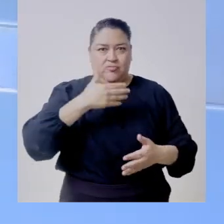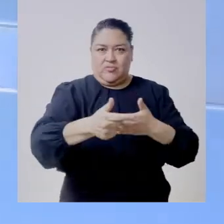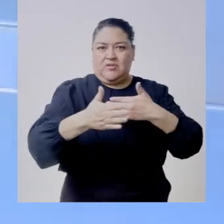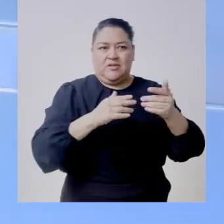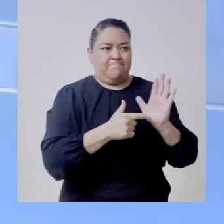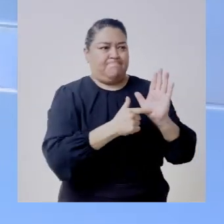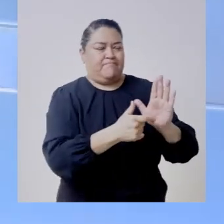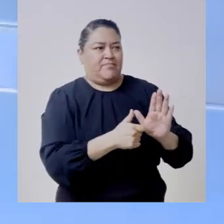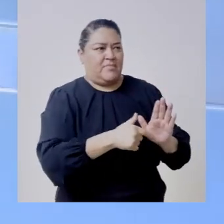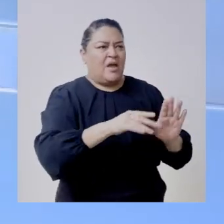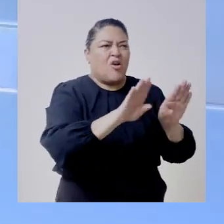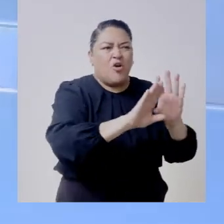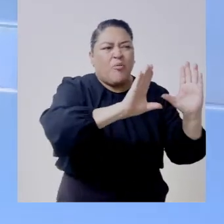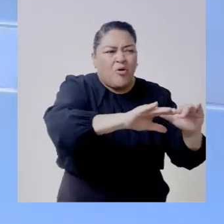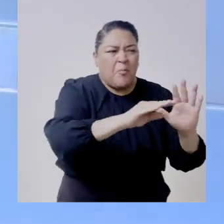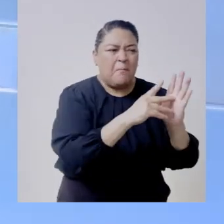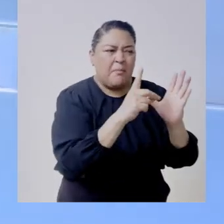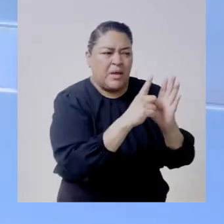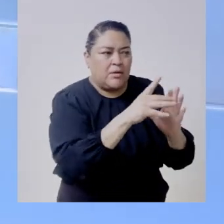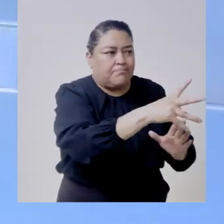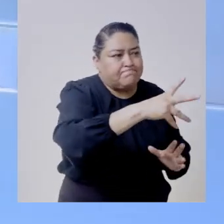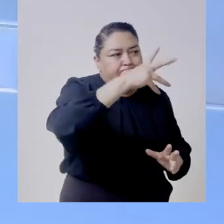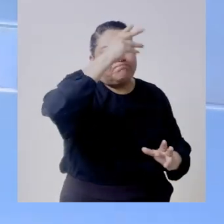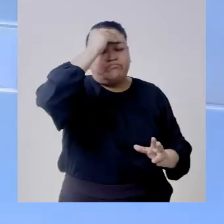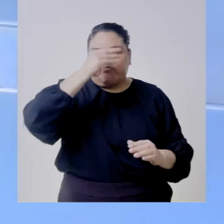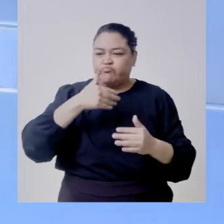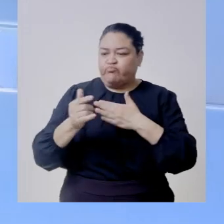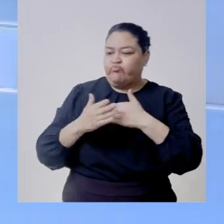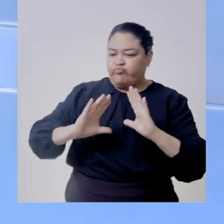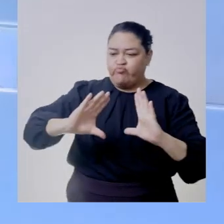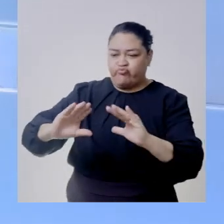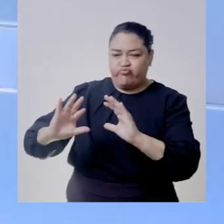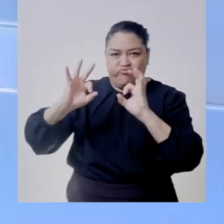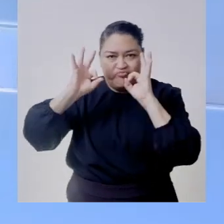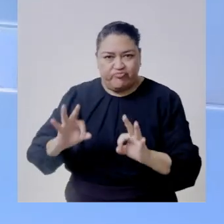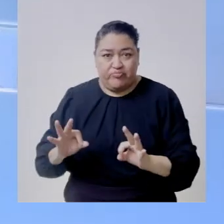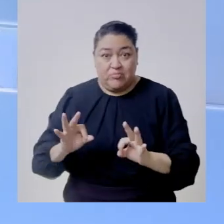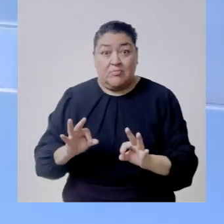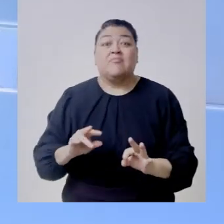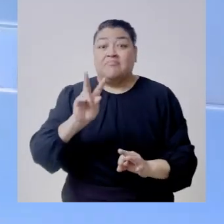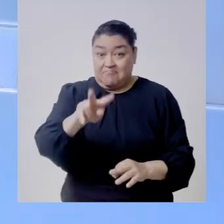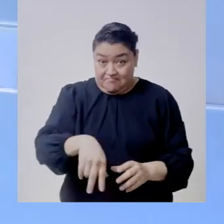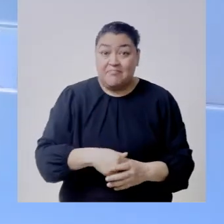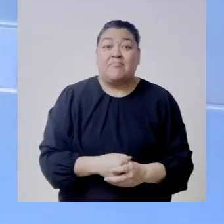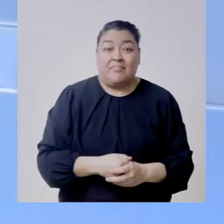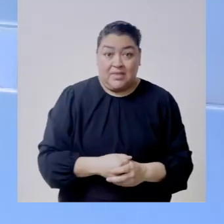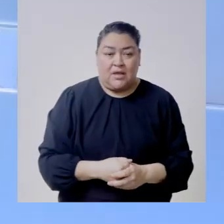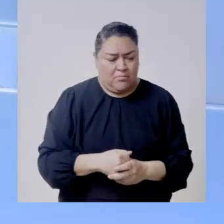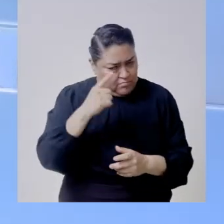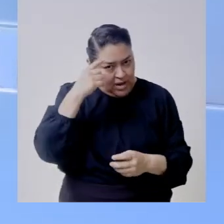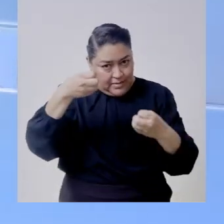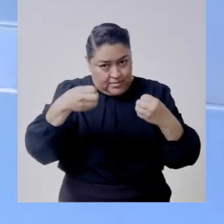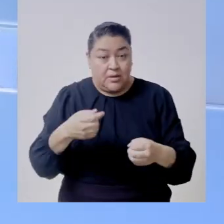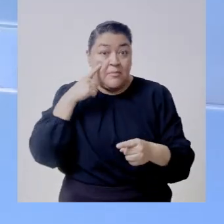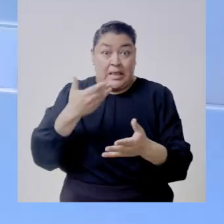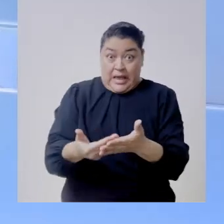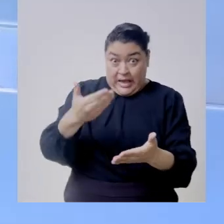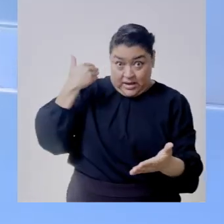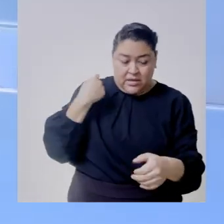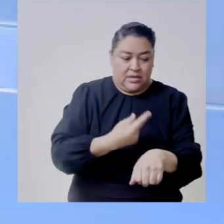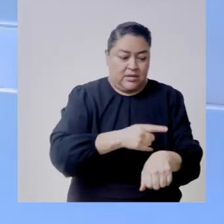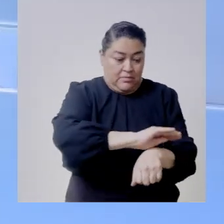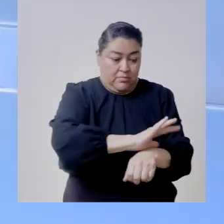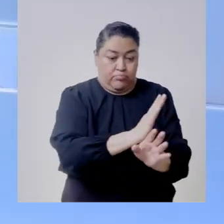cuestiones pedagógicas y metodológicas de forma internacional fíjate que en la pandemia